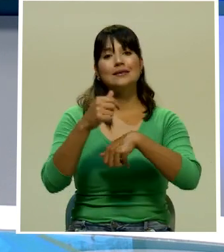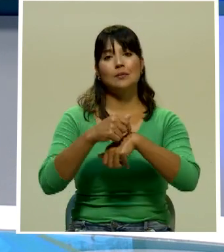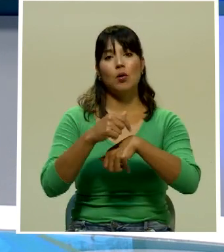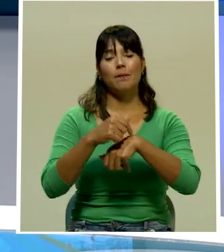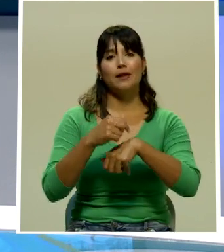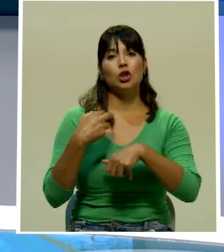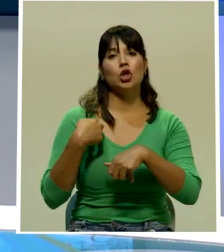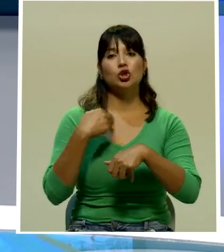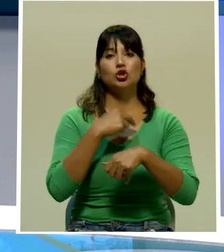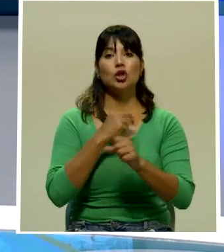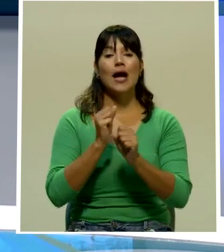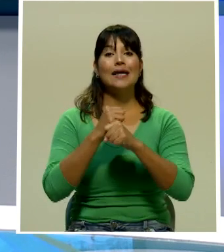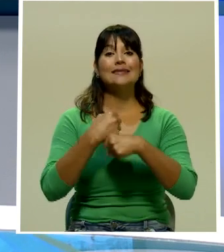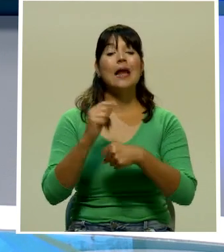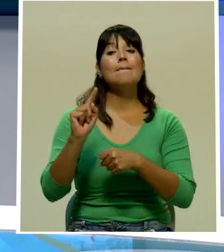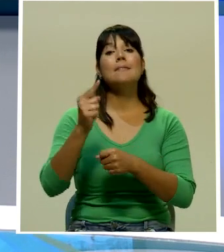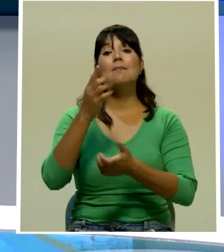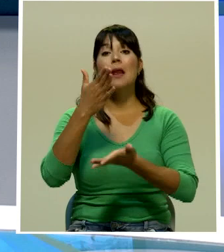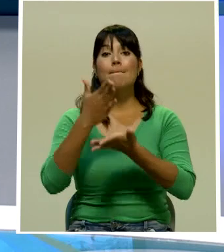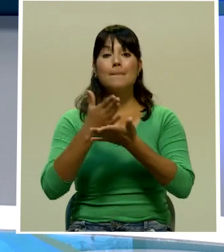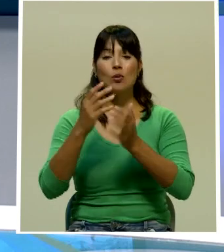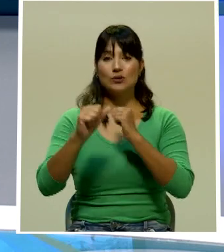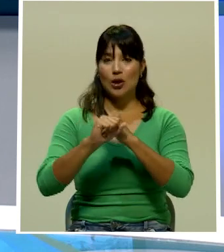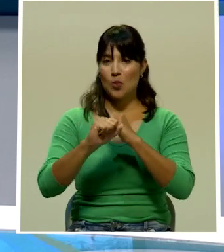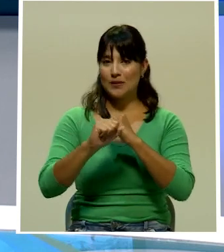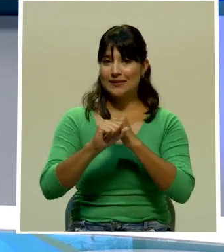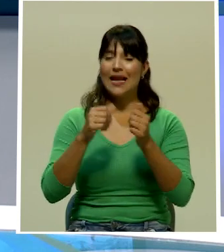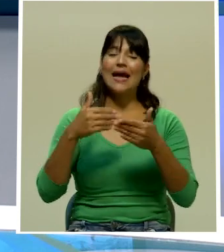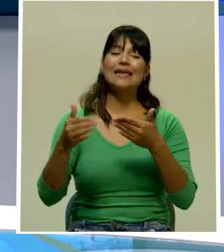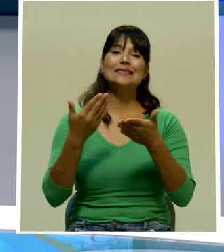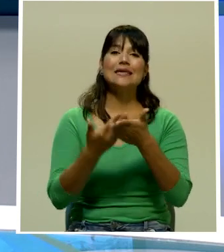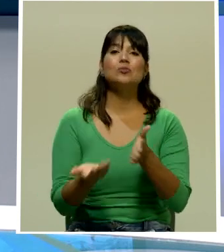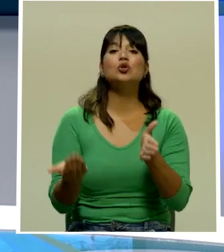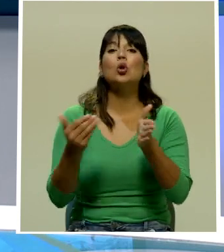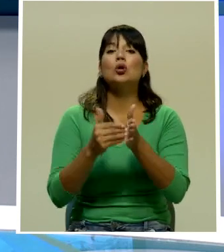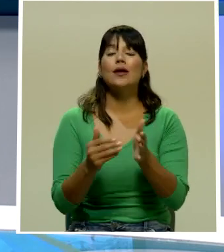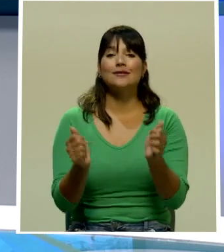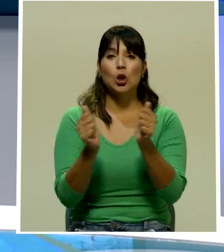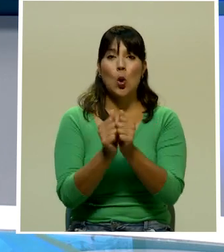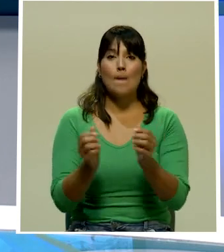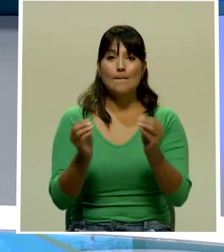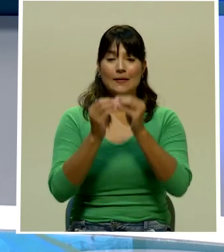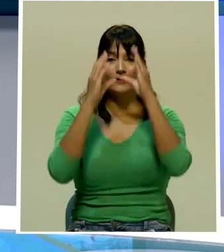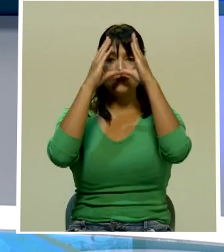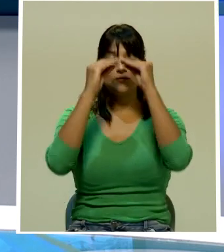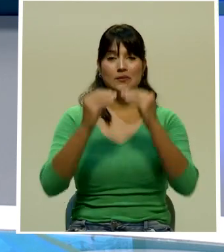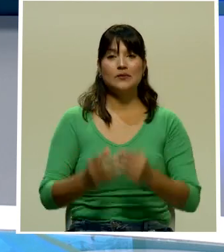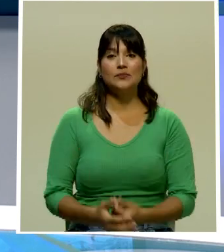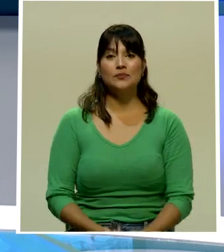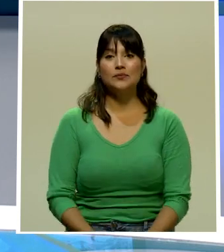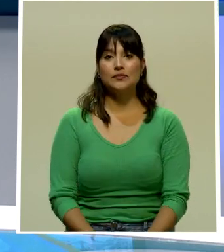vamos a hacer nuestra primera pausa comercial y enseguida regresamos con más información